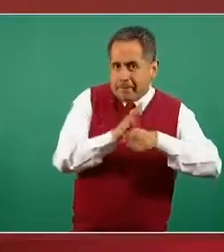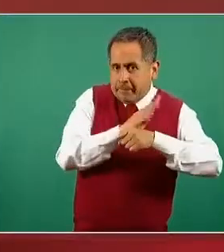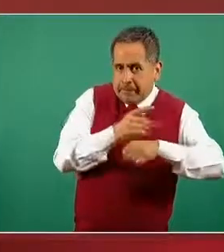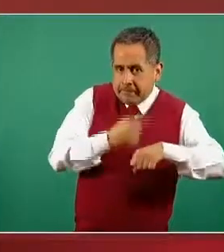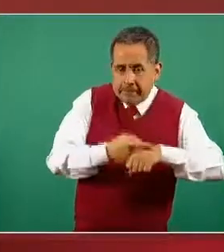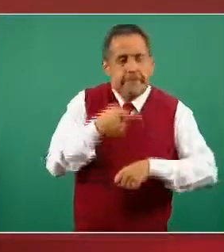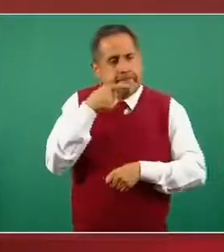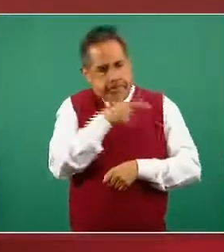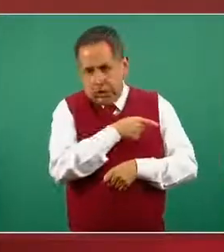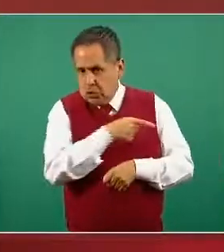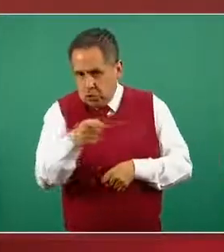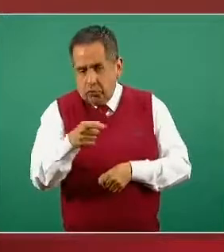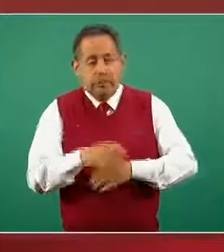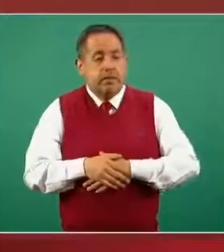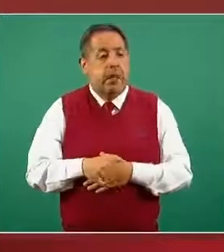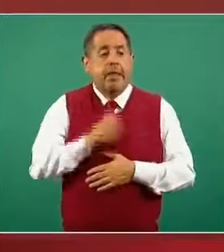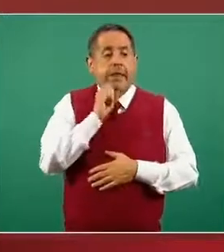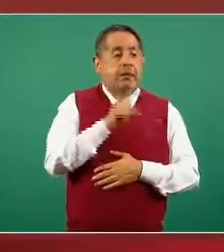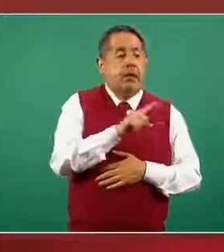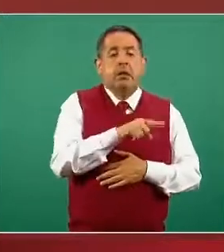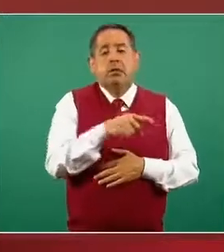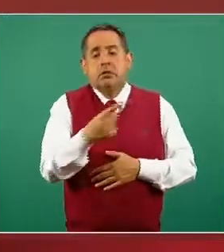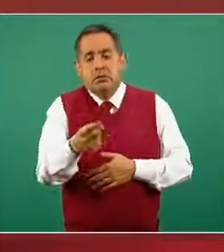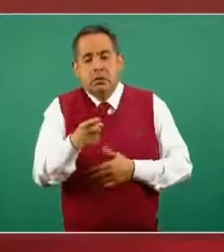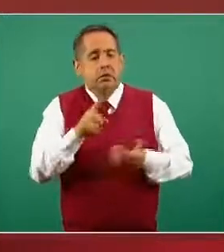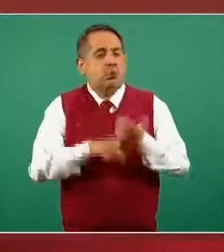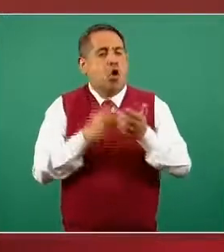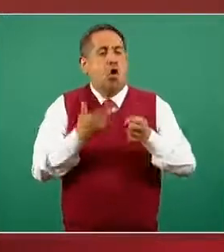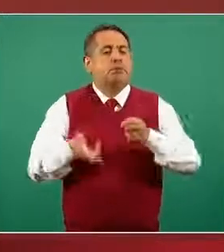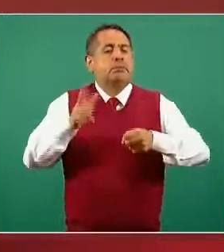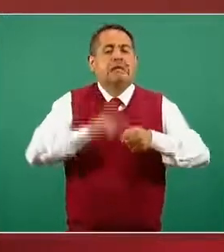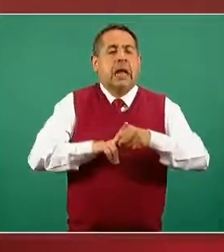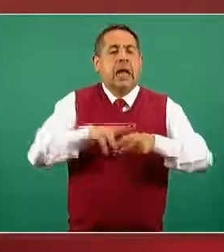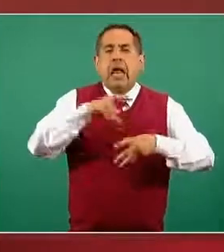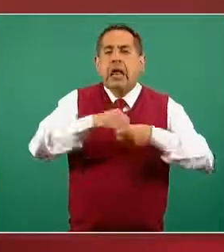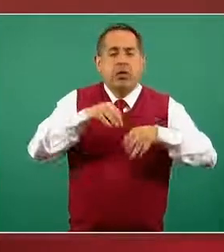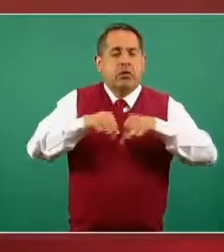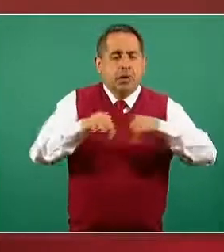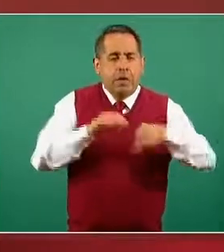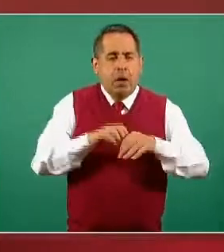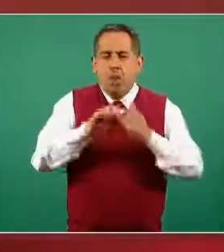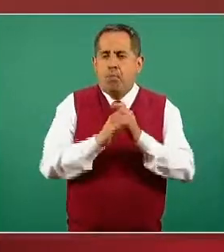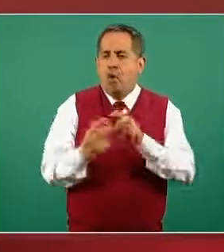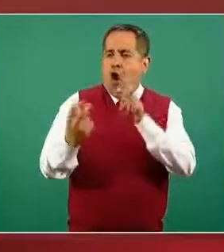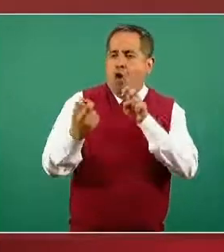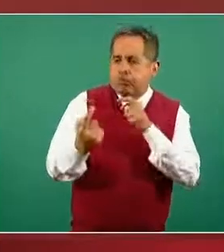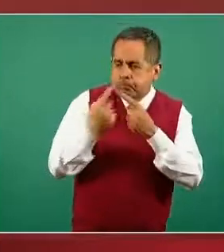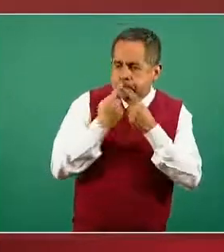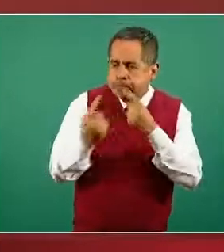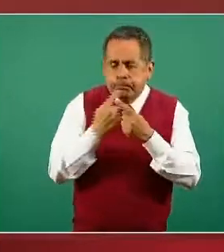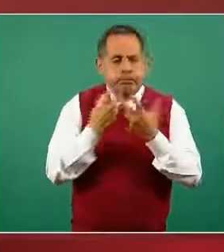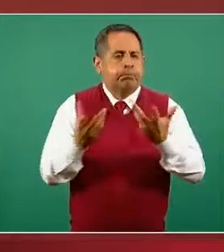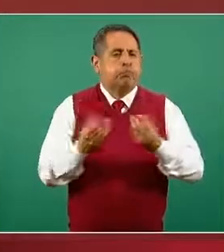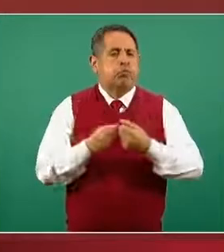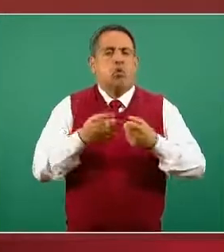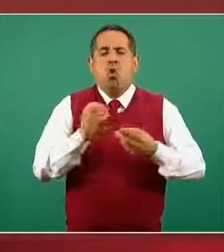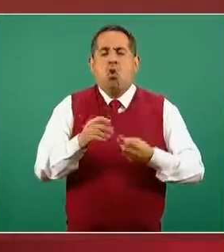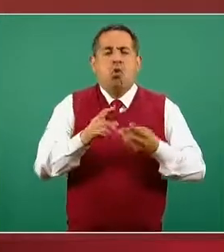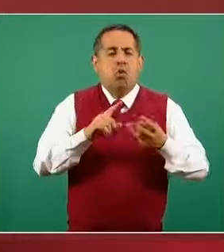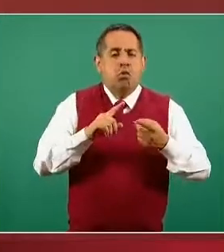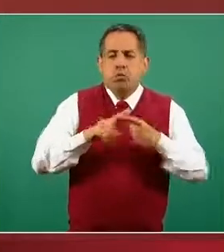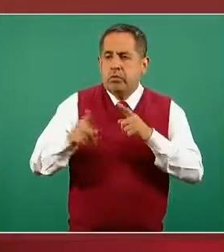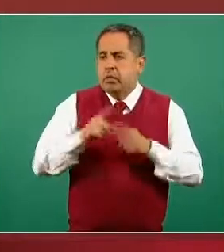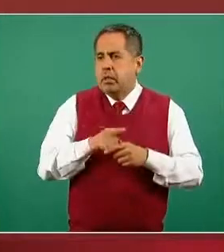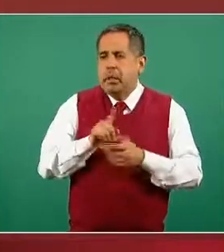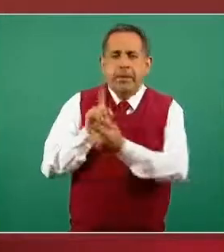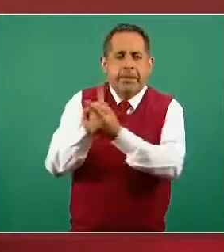se trata de vacunar al personal que está en los hospitales COVID, en las consultas ambulatorias COVID y también en la